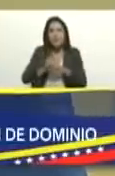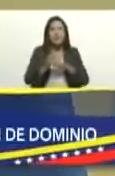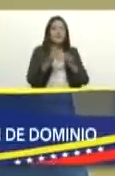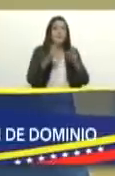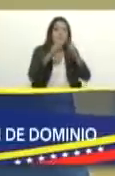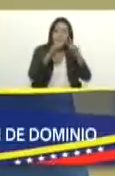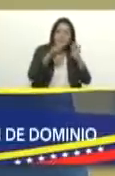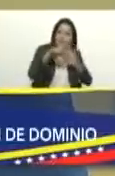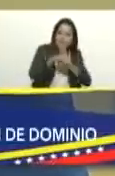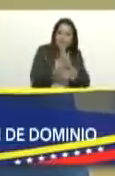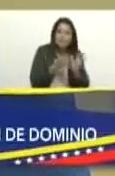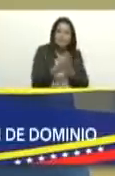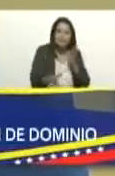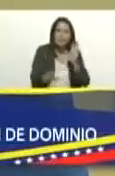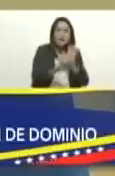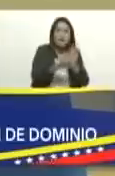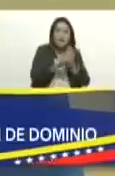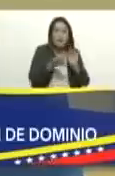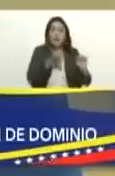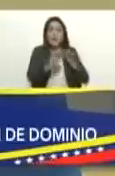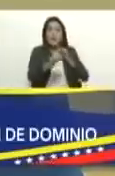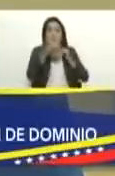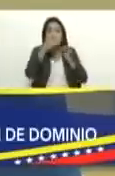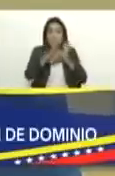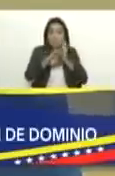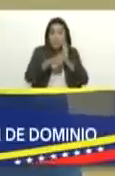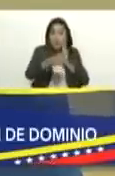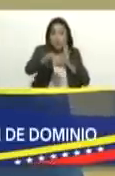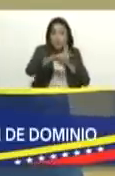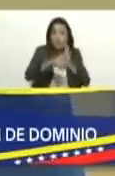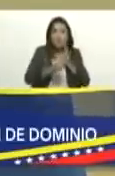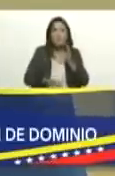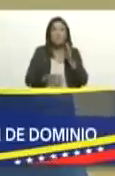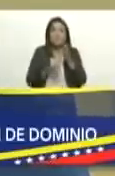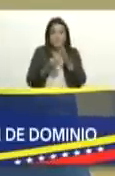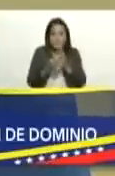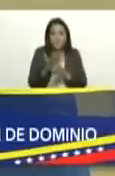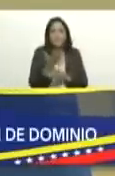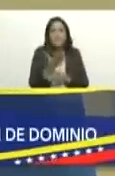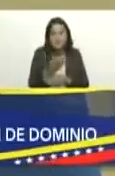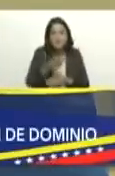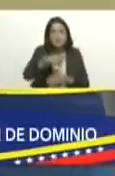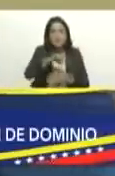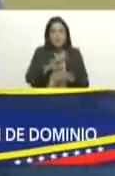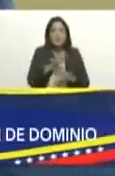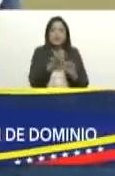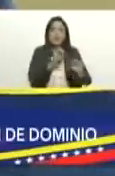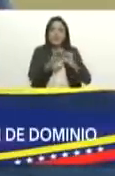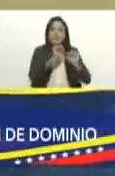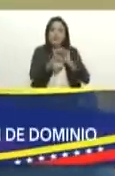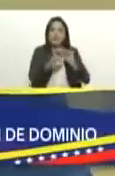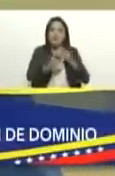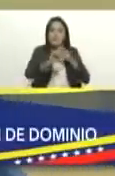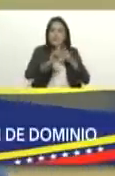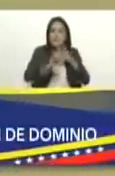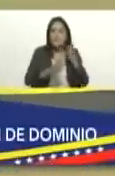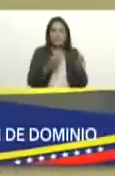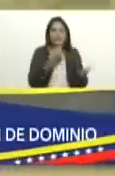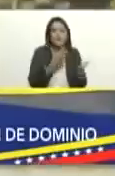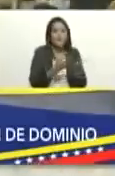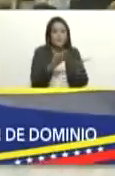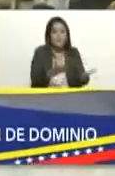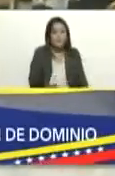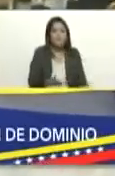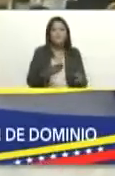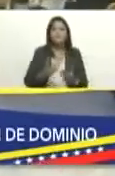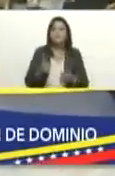a darle al país normativas que permitan sancionar de manera oportuna estos flagelos muchísimas gracias presidente bueno muy bien un aplauso